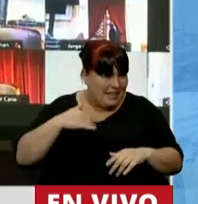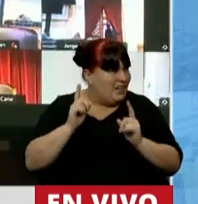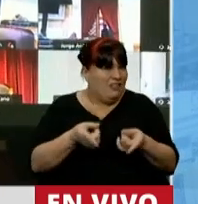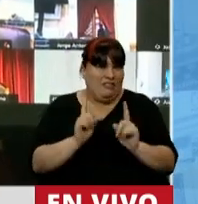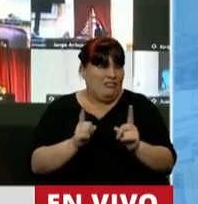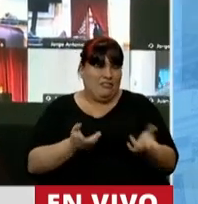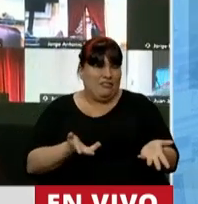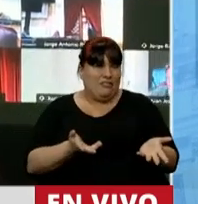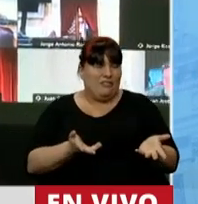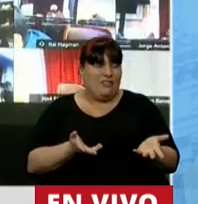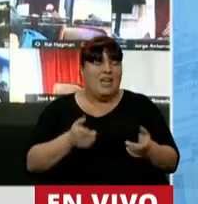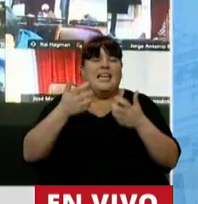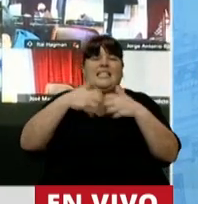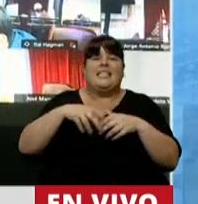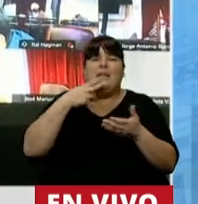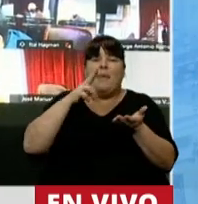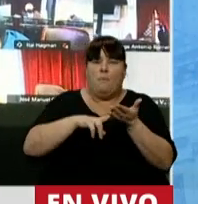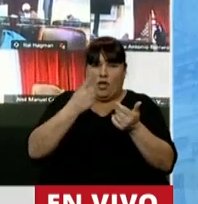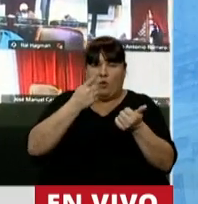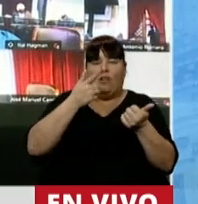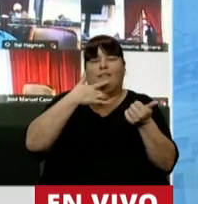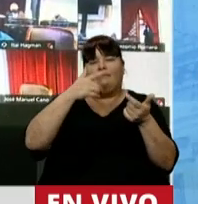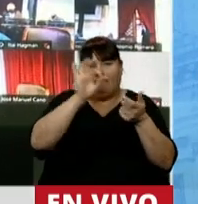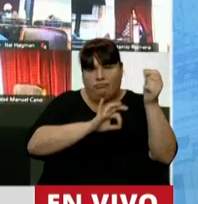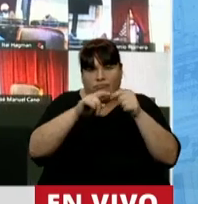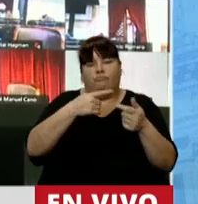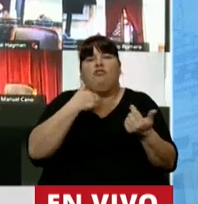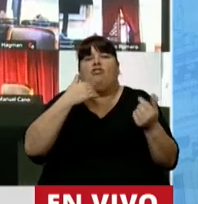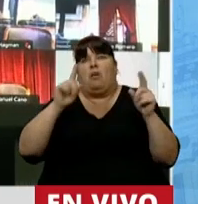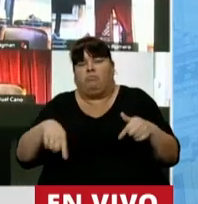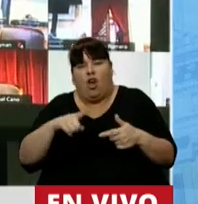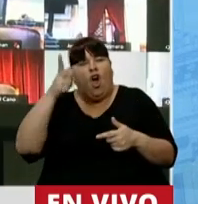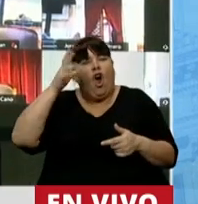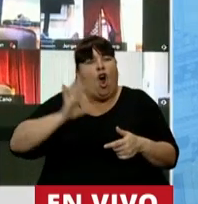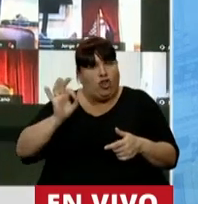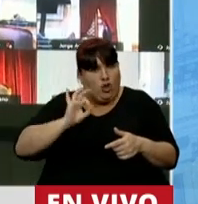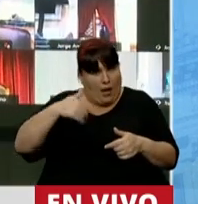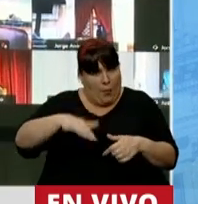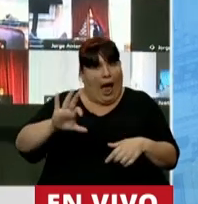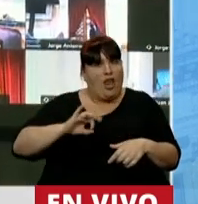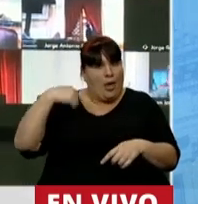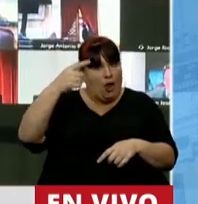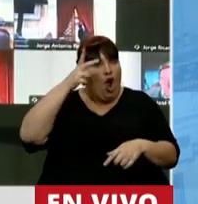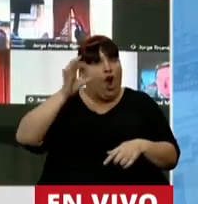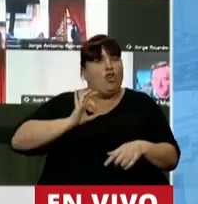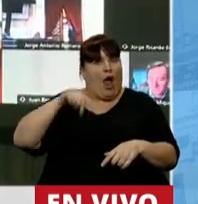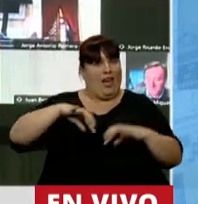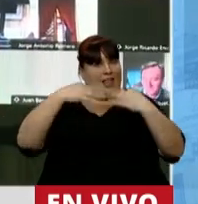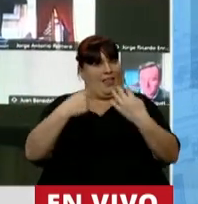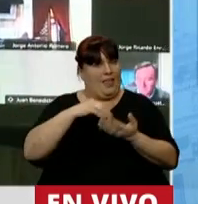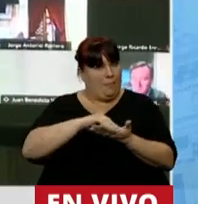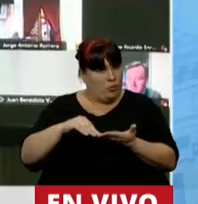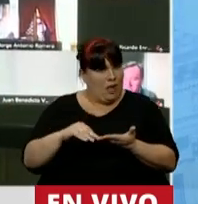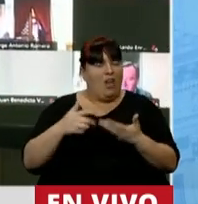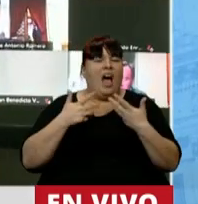siguen ahí. El sistema tributario es uno. No sabe, no contesta. Ocho años. Voy a llevar el año que viene, ocho años en esta Cámara.